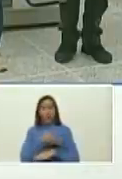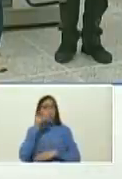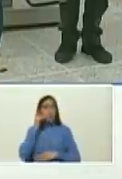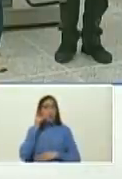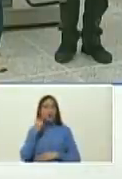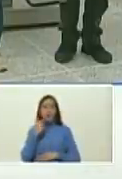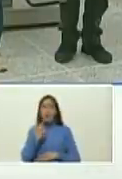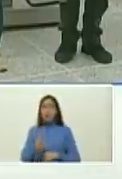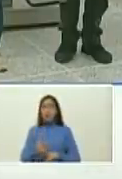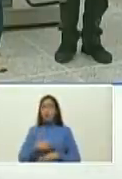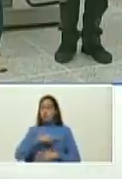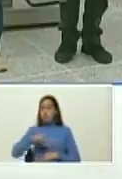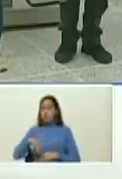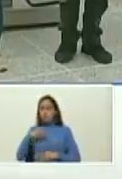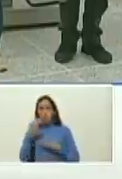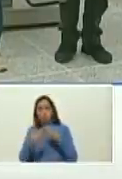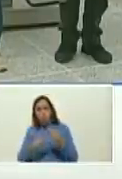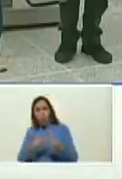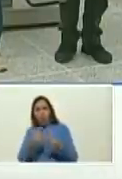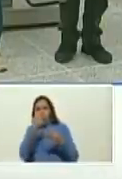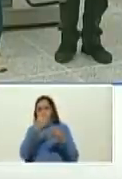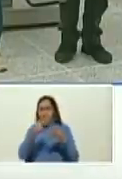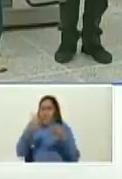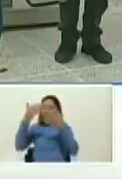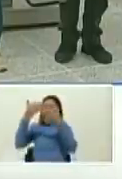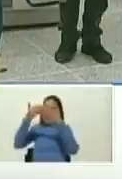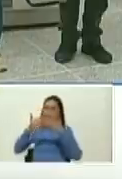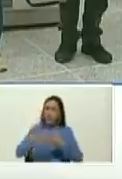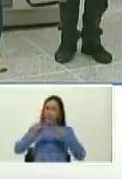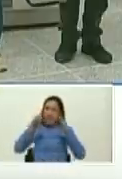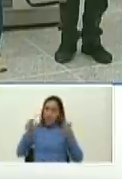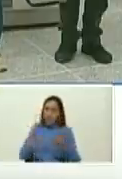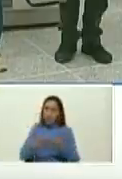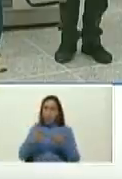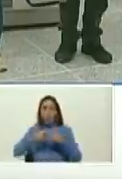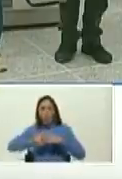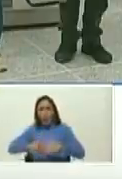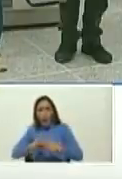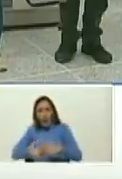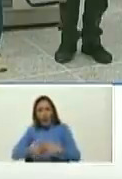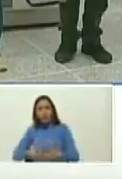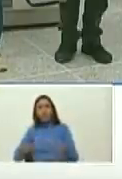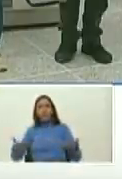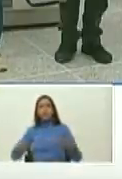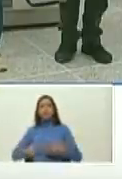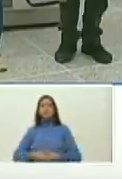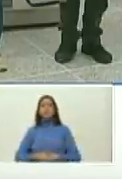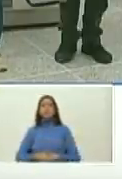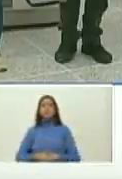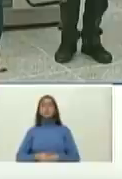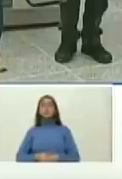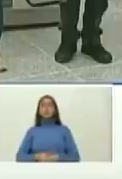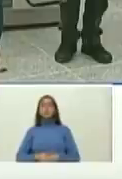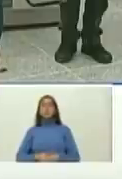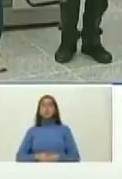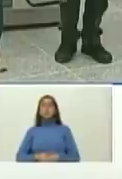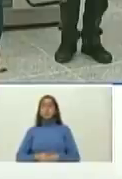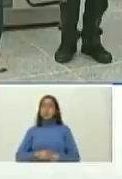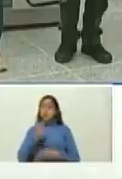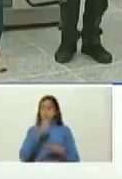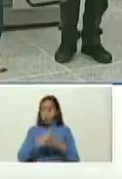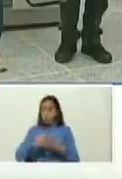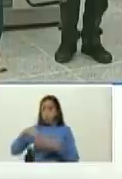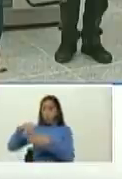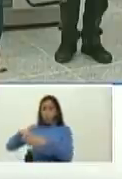¿cómo hacemos para traer estos mejores equipos del mundo y para estar equipando